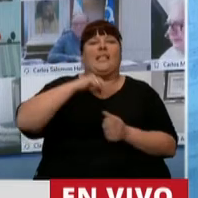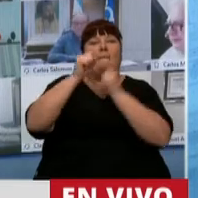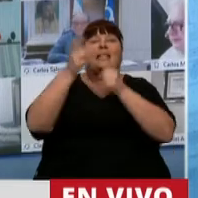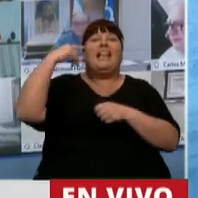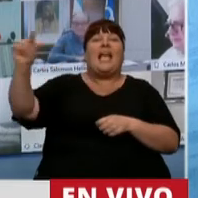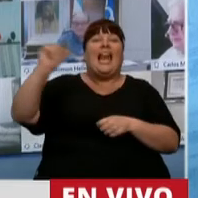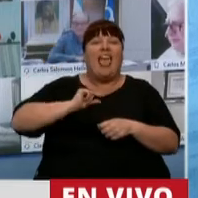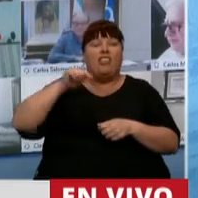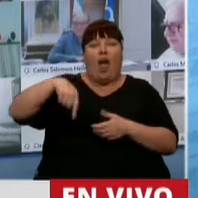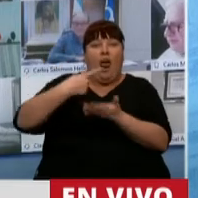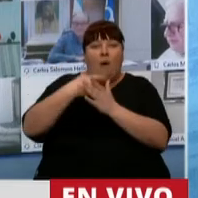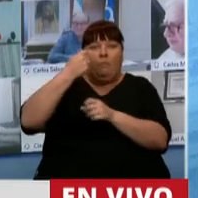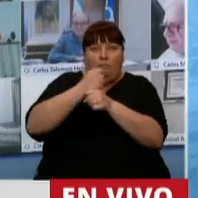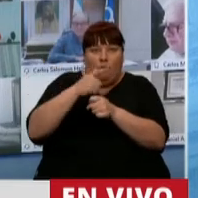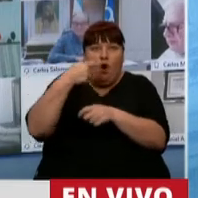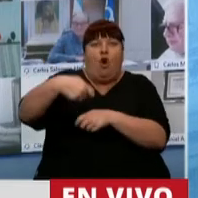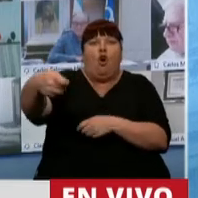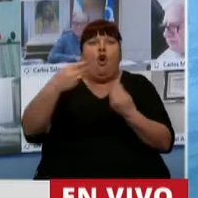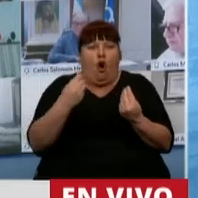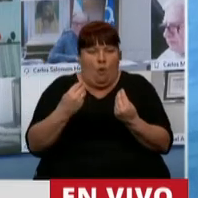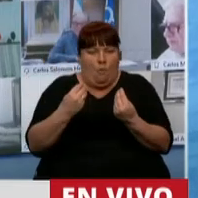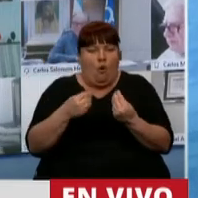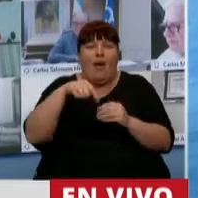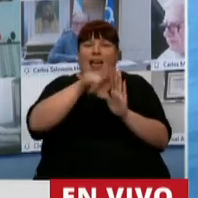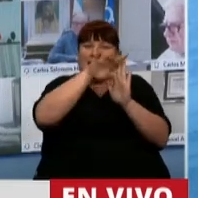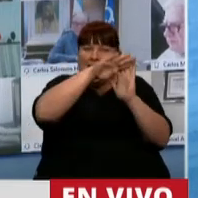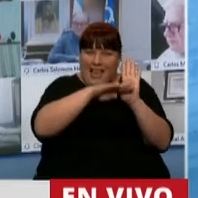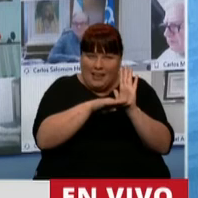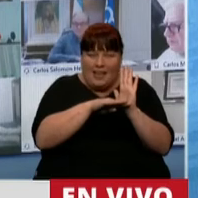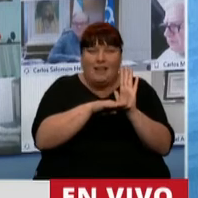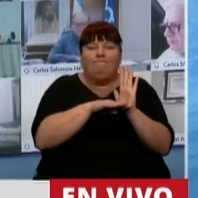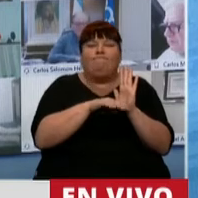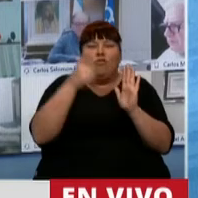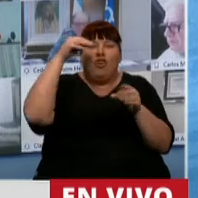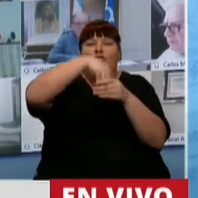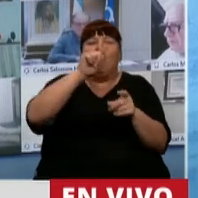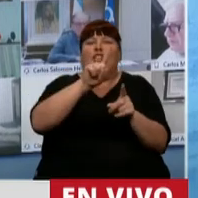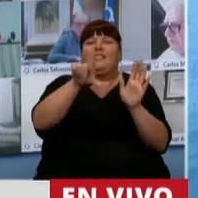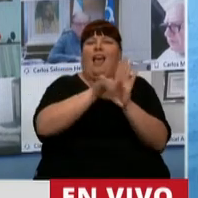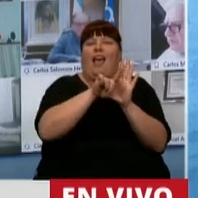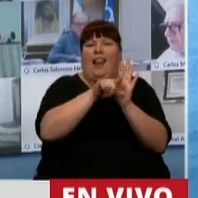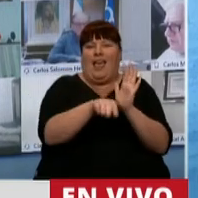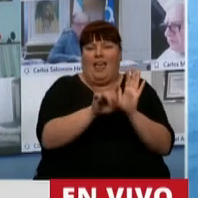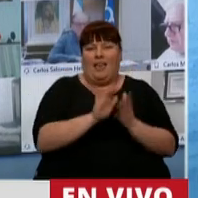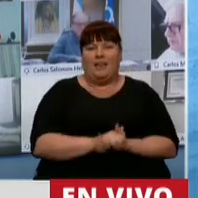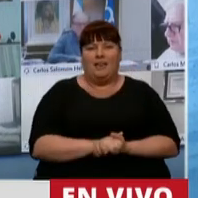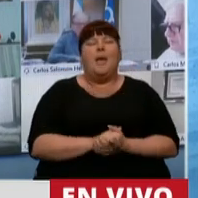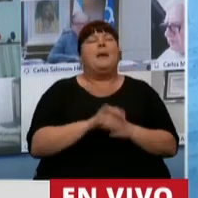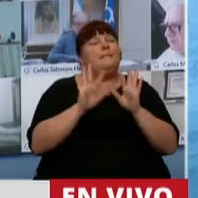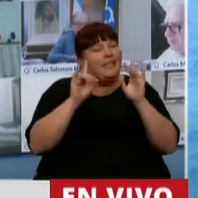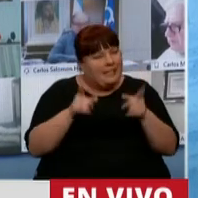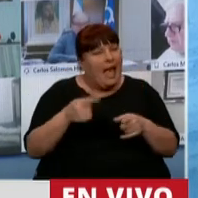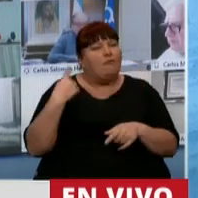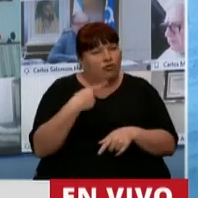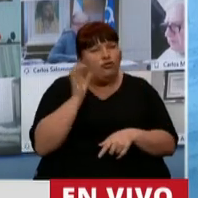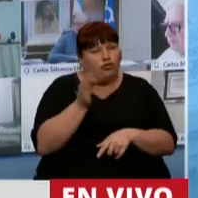estas empresas que hoy no están trabajando muchas de esas medidas no están contempladas en este proyecto pero también